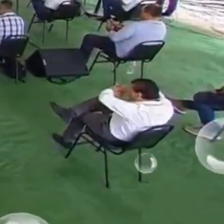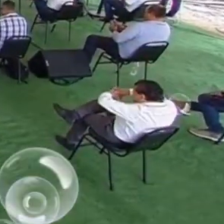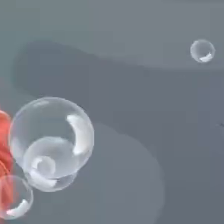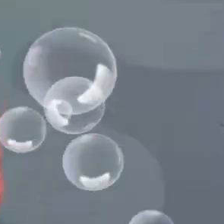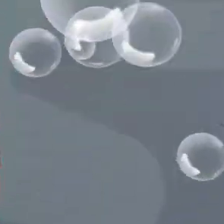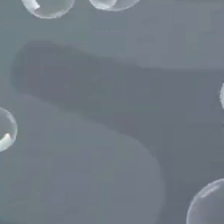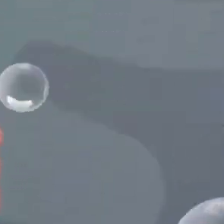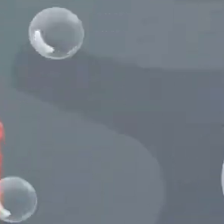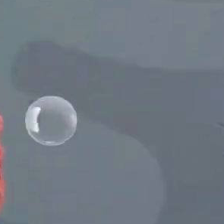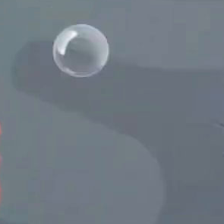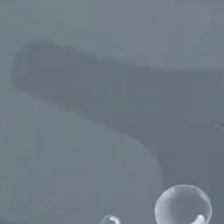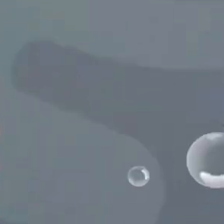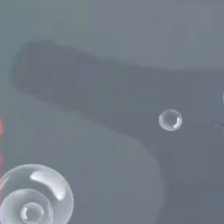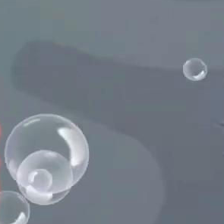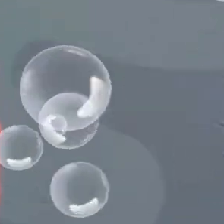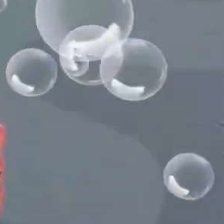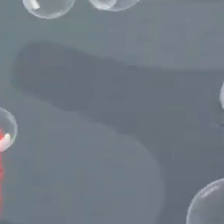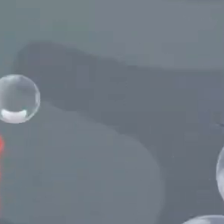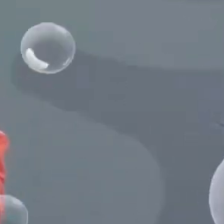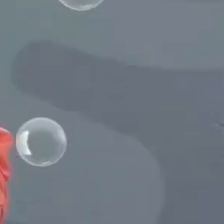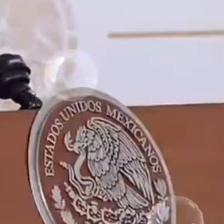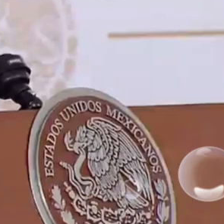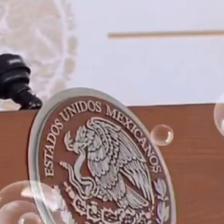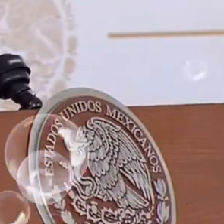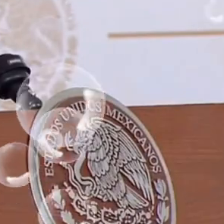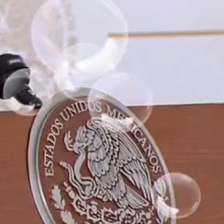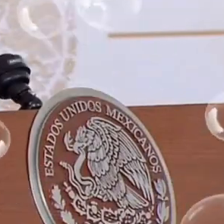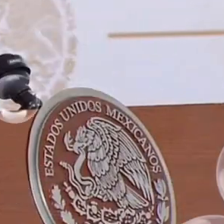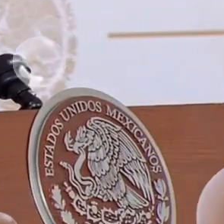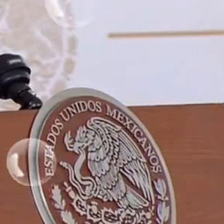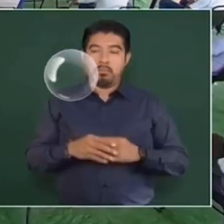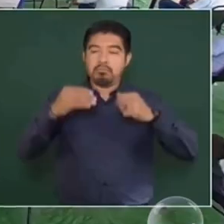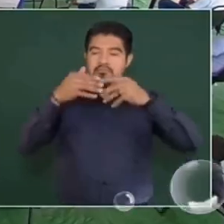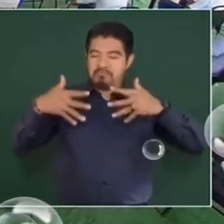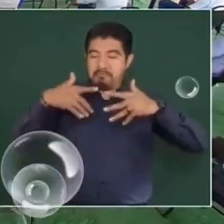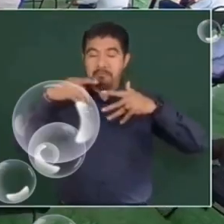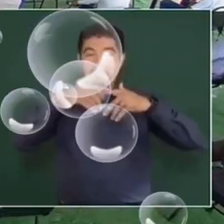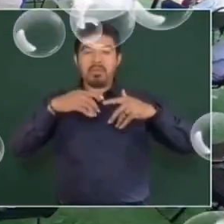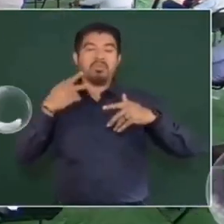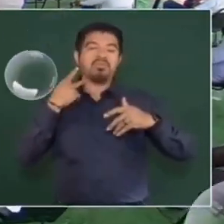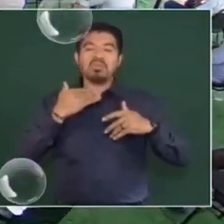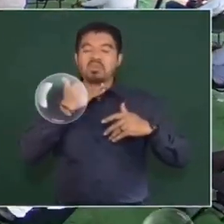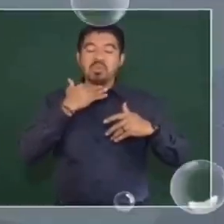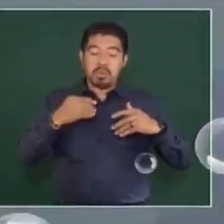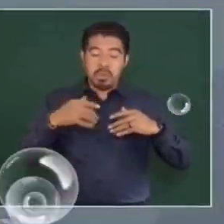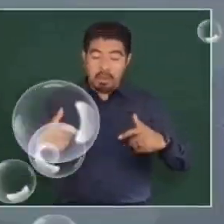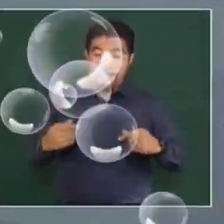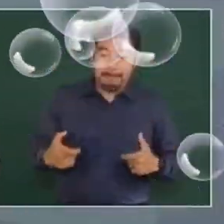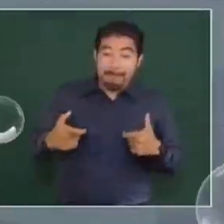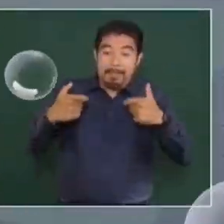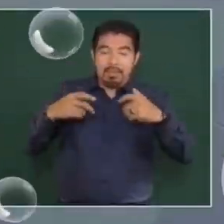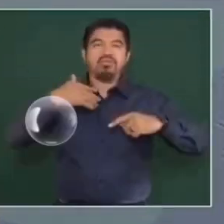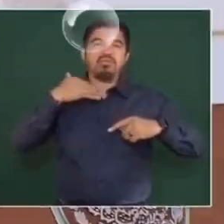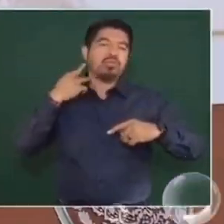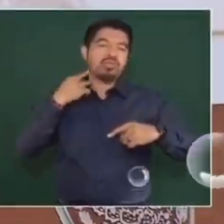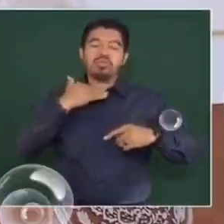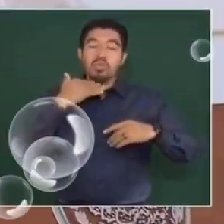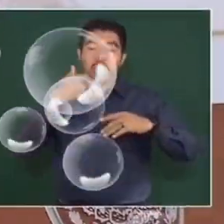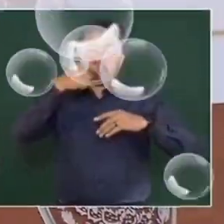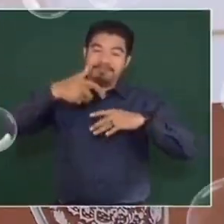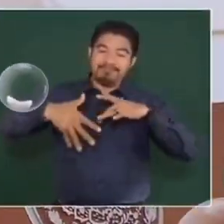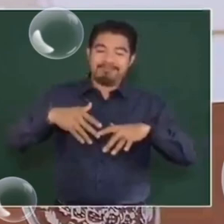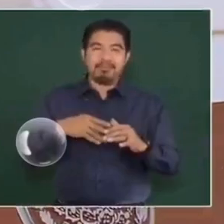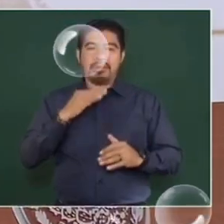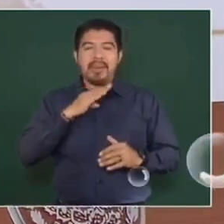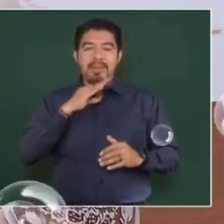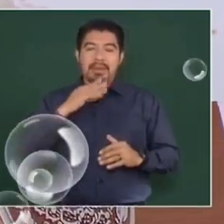es que no hay corrupción arriba. Que la corrupción se da de arriba para abajo. No es cierto que sea de abajo hacia arriba. Es de arriba para abajo. Entonces no se